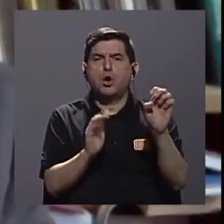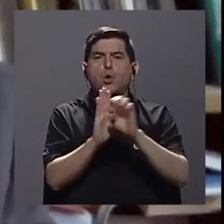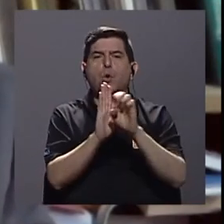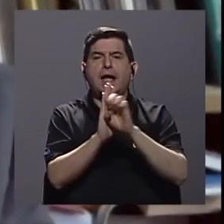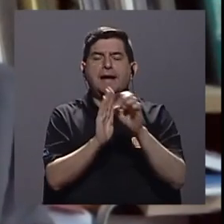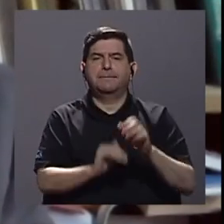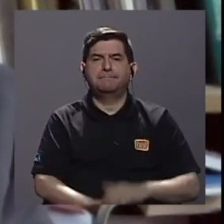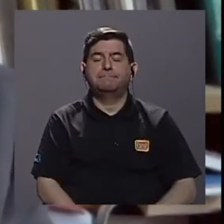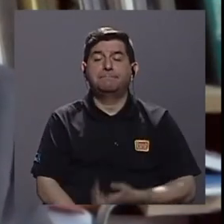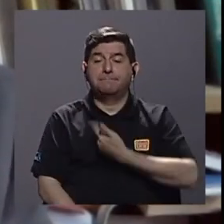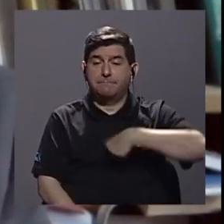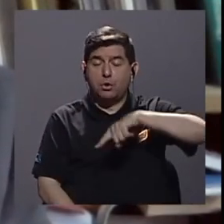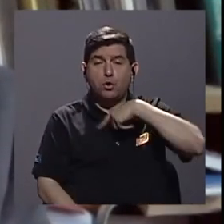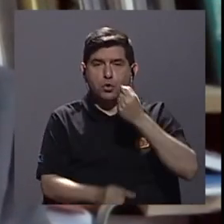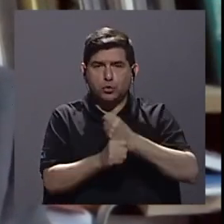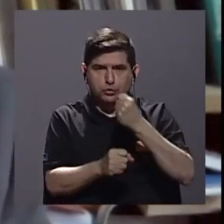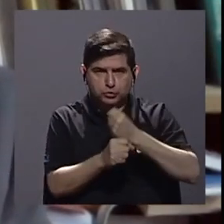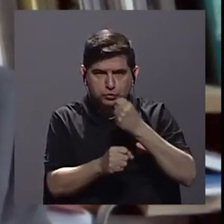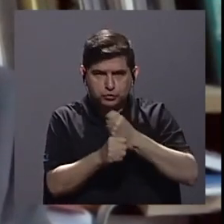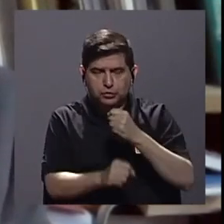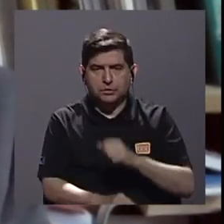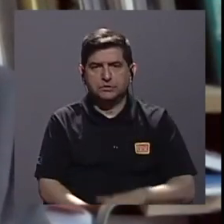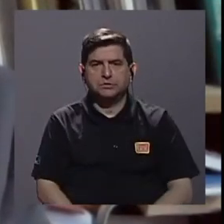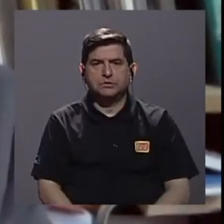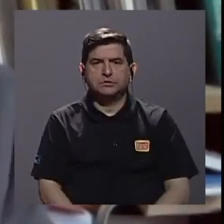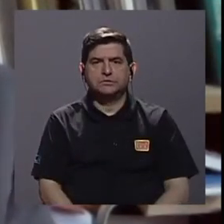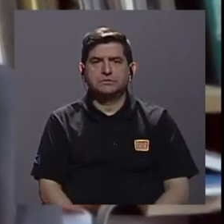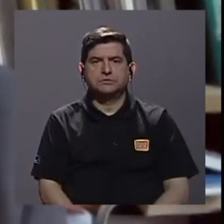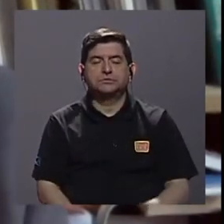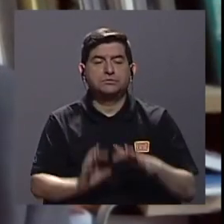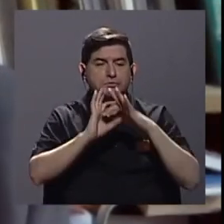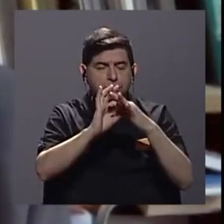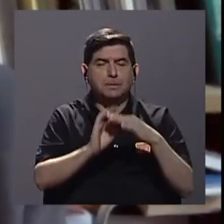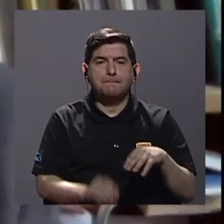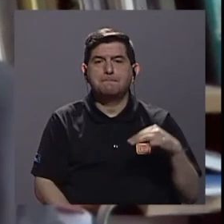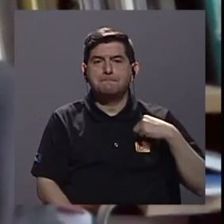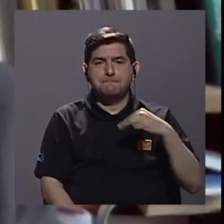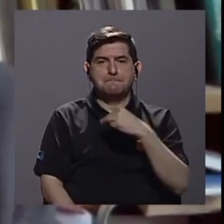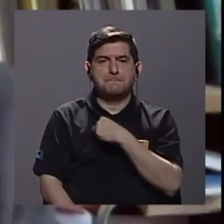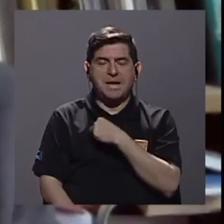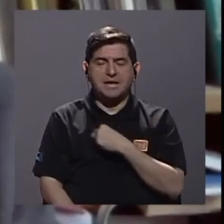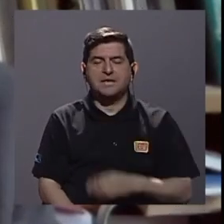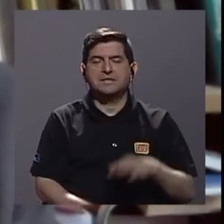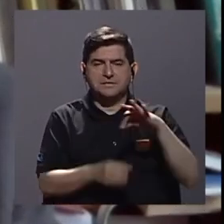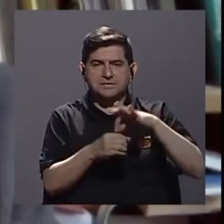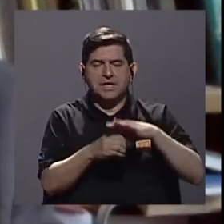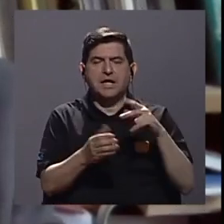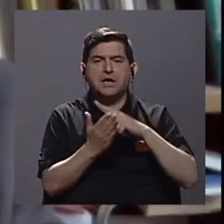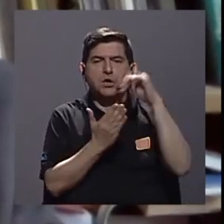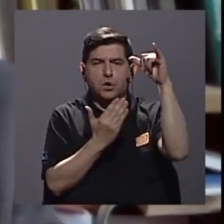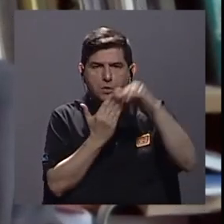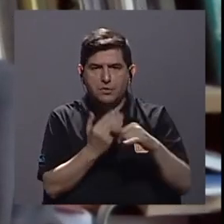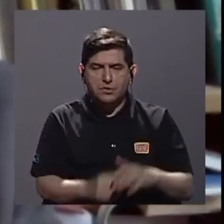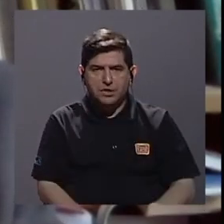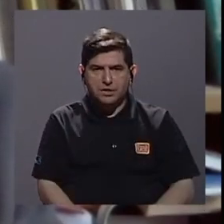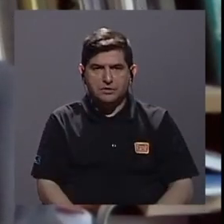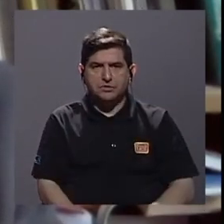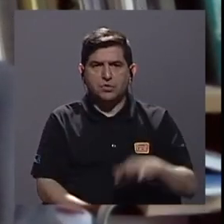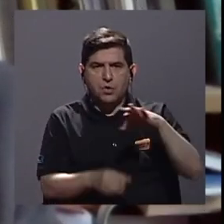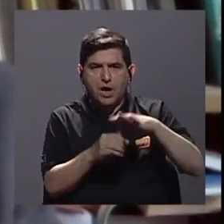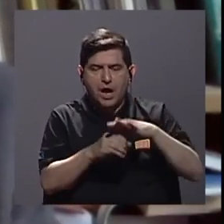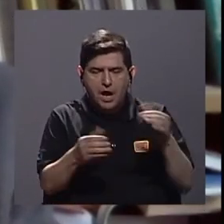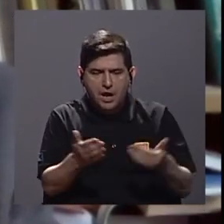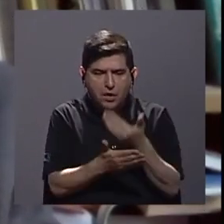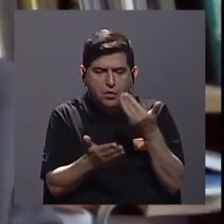ejemplo nosotros estamos trabajando de la mano con el ministerio de agricultura en un proyecto que se llama agrinnovación